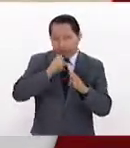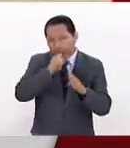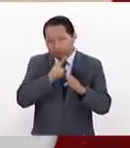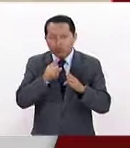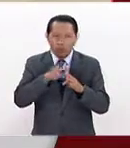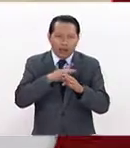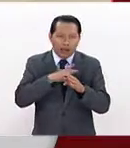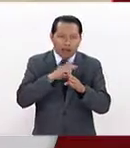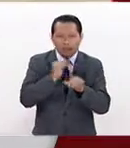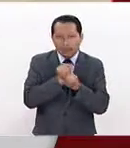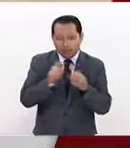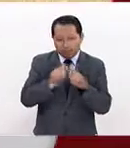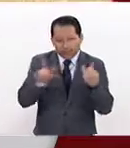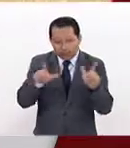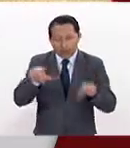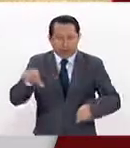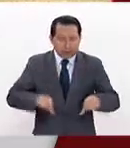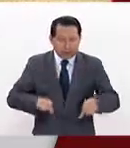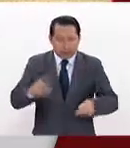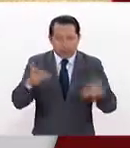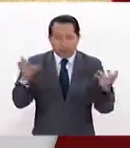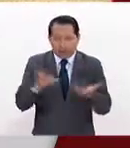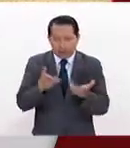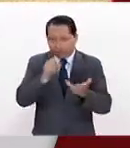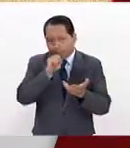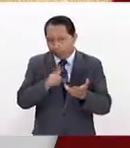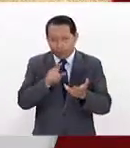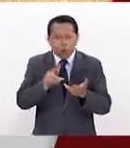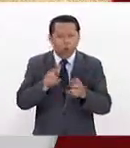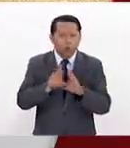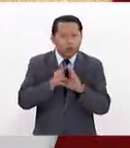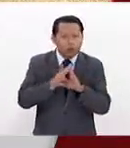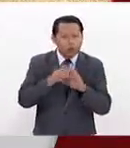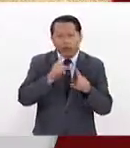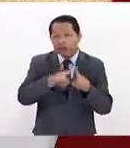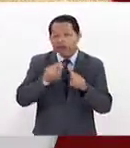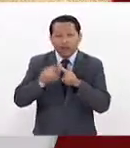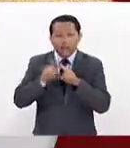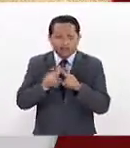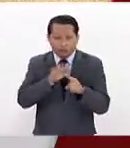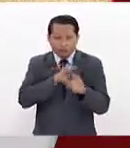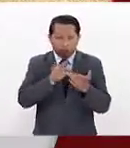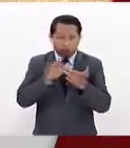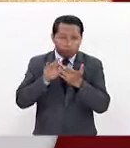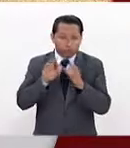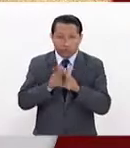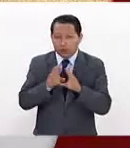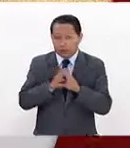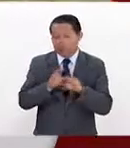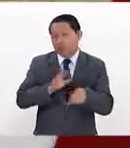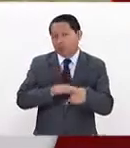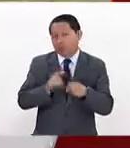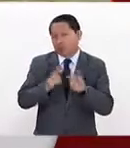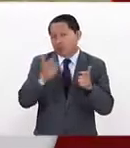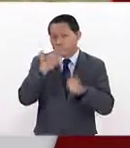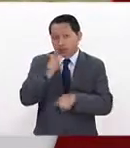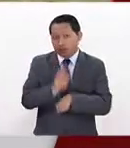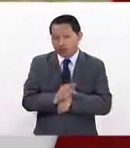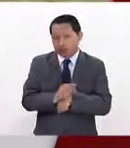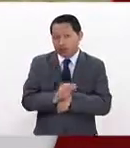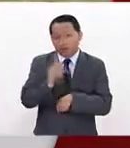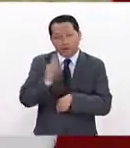plataforma y hacer tus actividades, este, y relacionarte con otros a través de la plataforma, por ejemplo, que es una de las grandes ventajas,